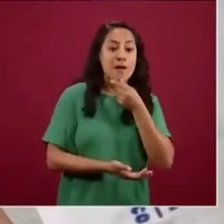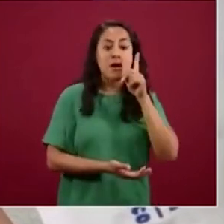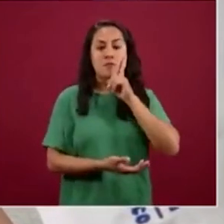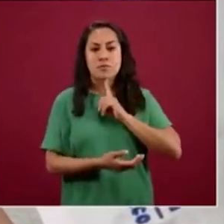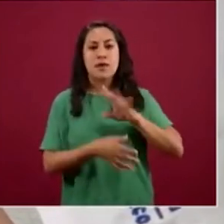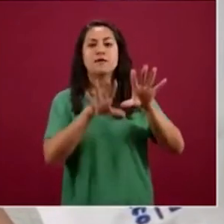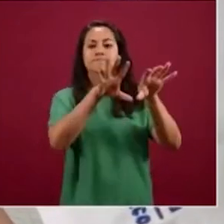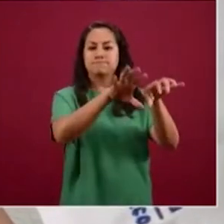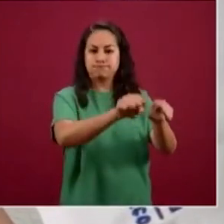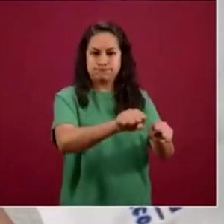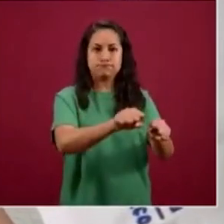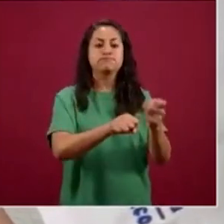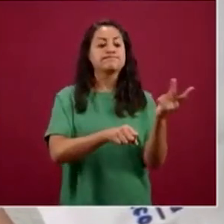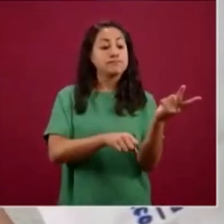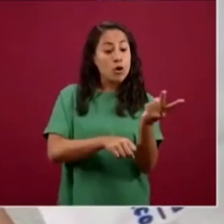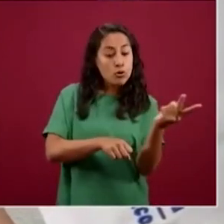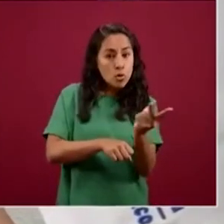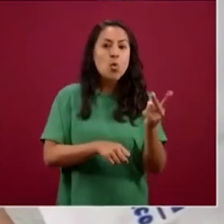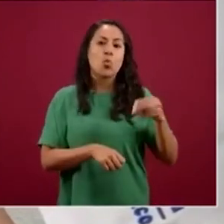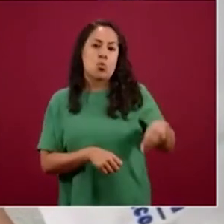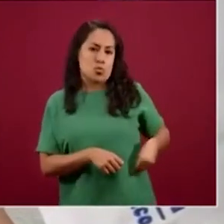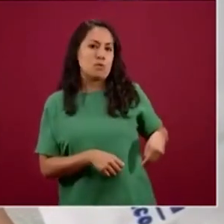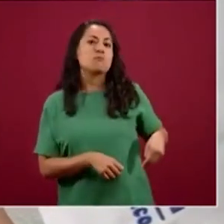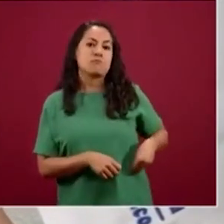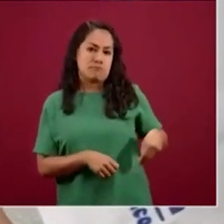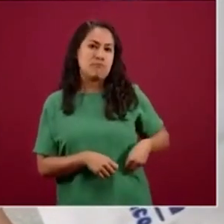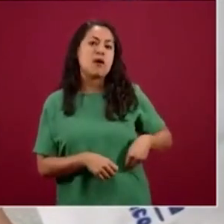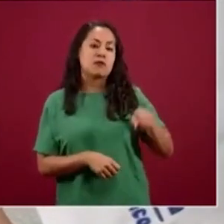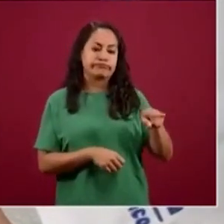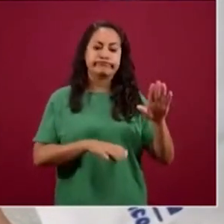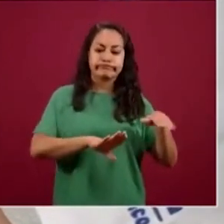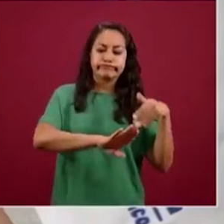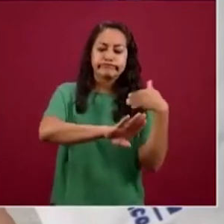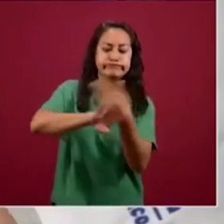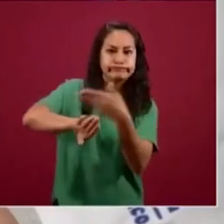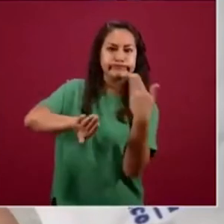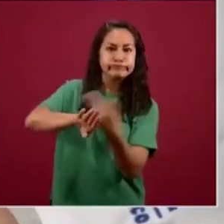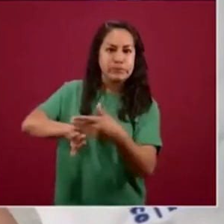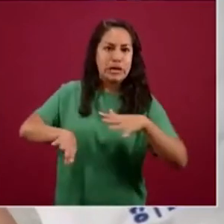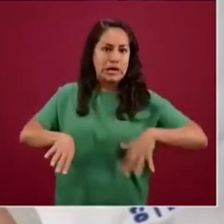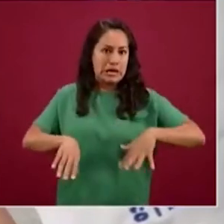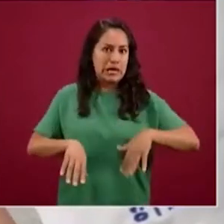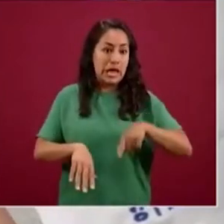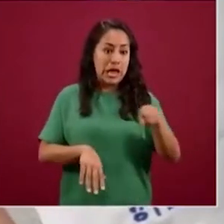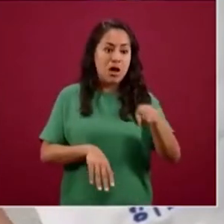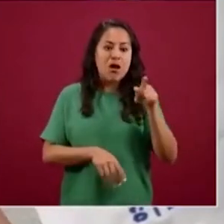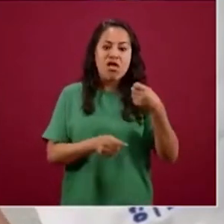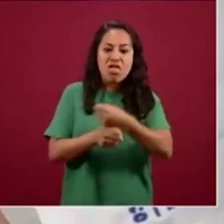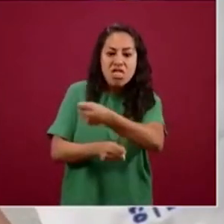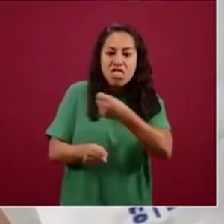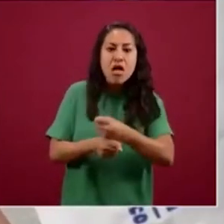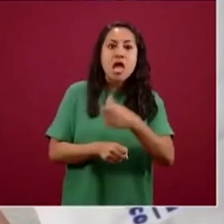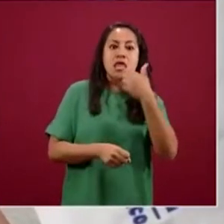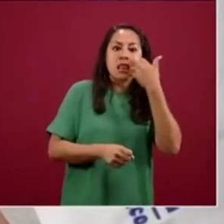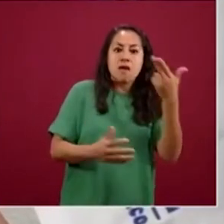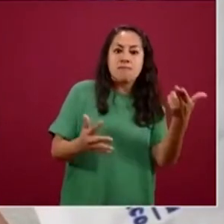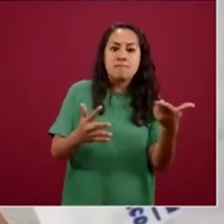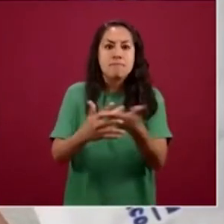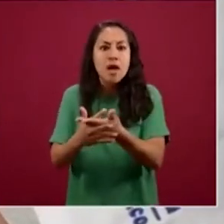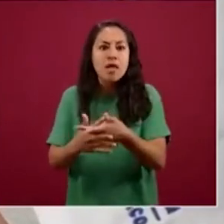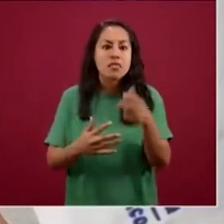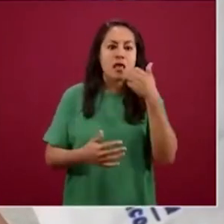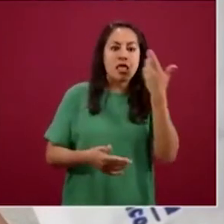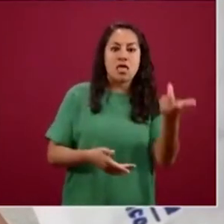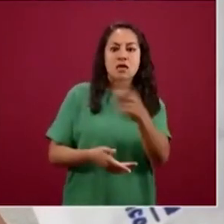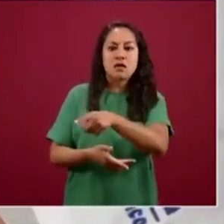responsabilidad en la comisión de los delitos de tentativa de homicidio y discriminación en